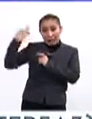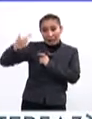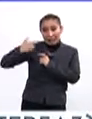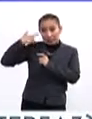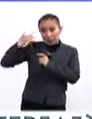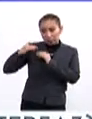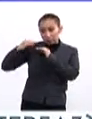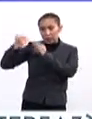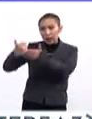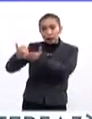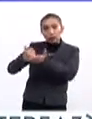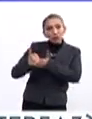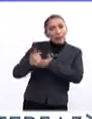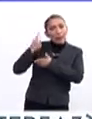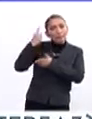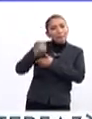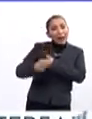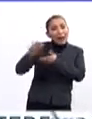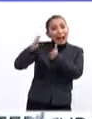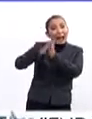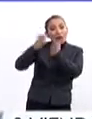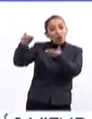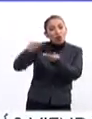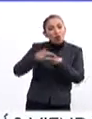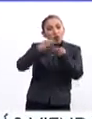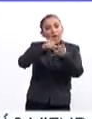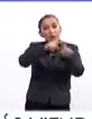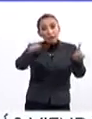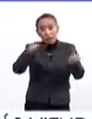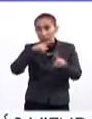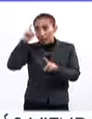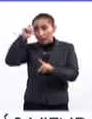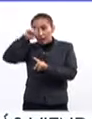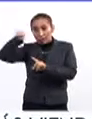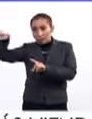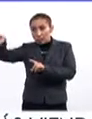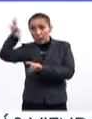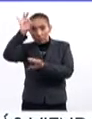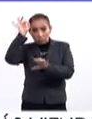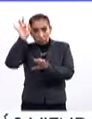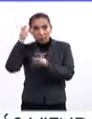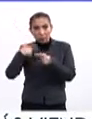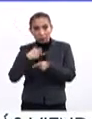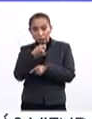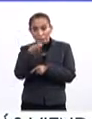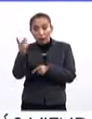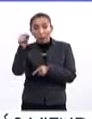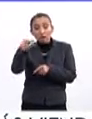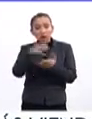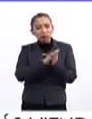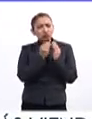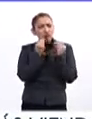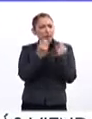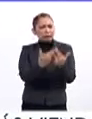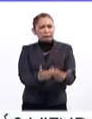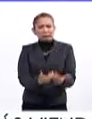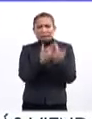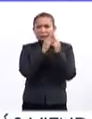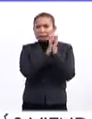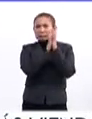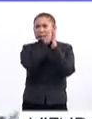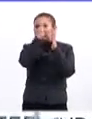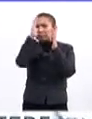permitió, digamos, que le llevaran libros de difícil acceso para cualquiera. Por eso llegó a tener una cantidad tan